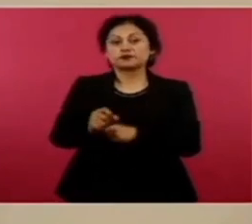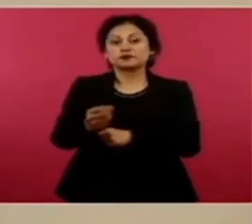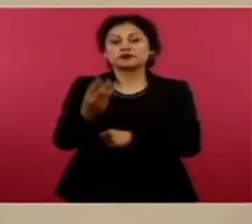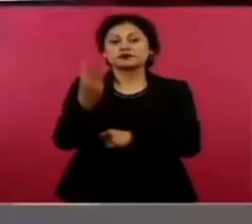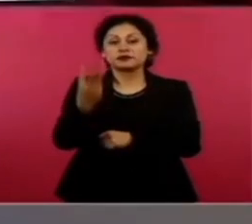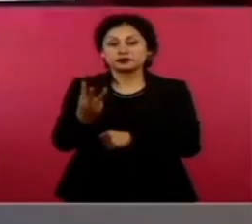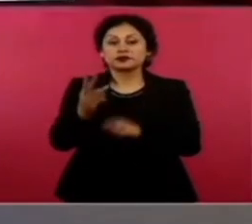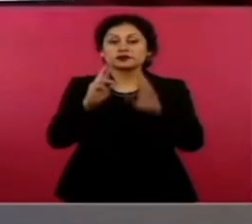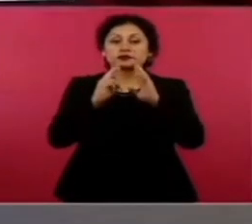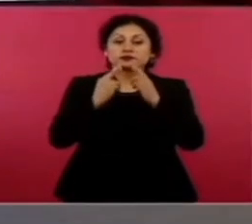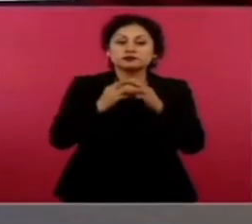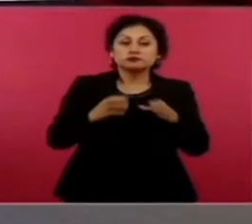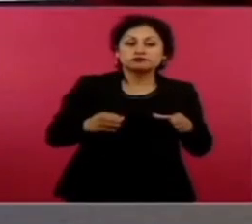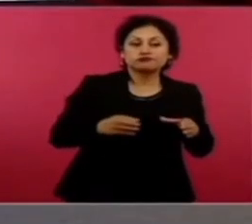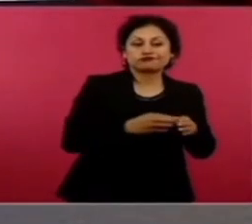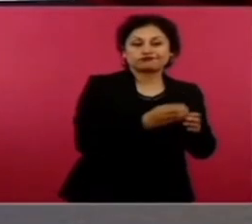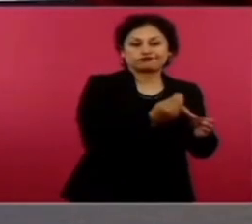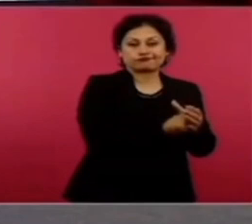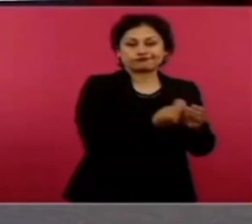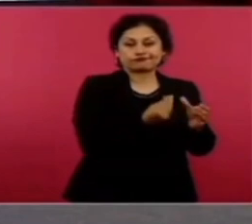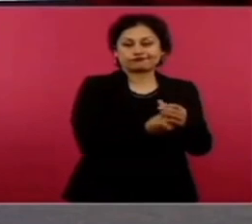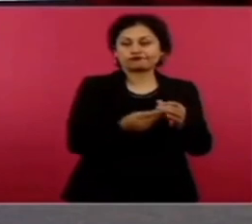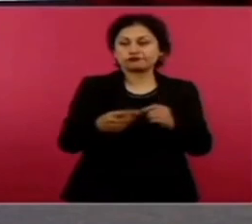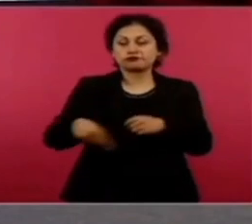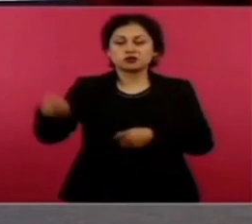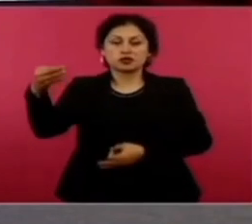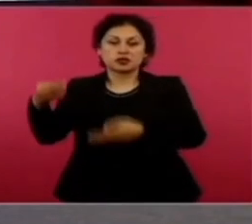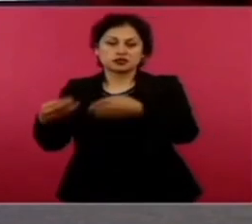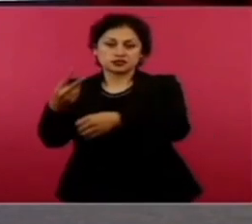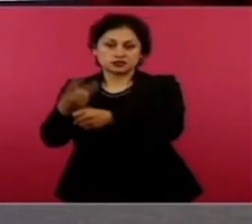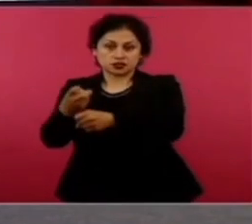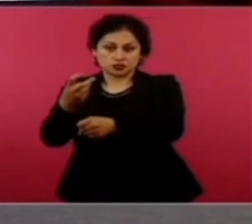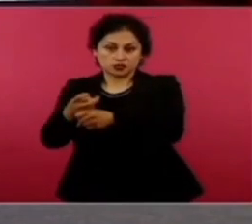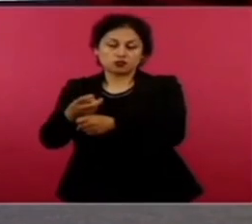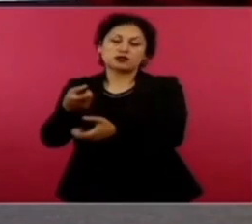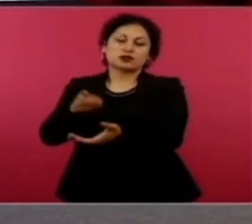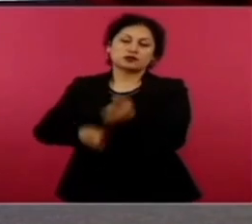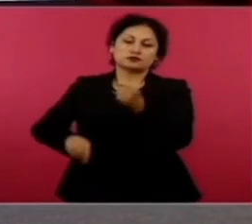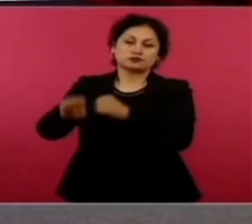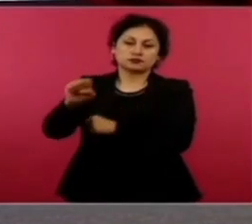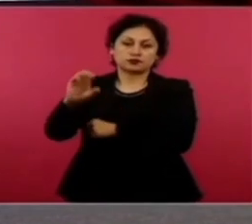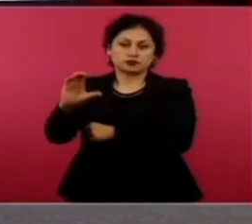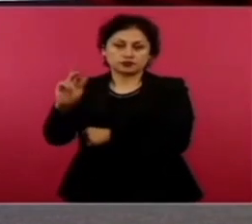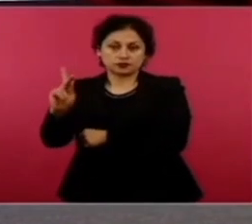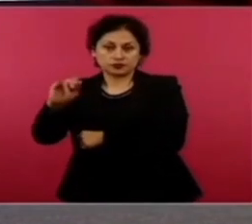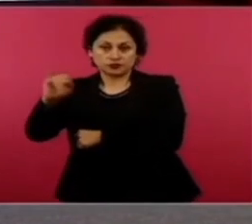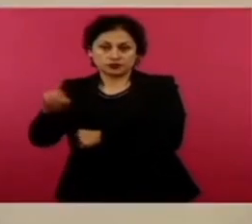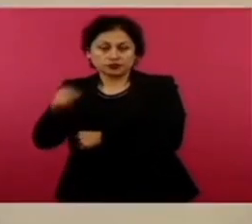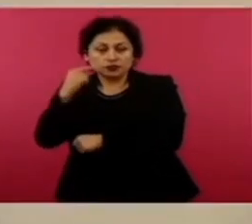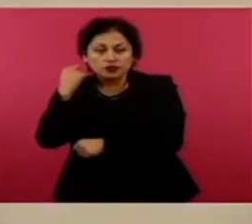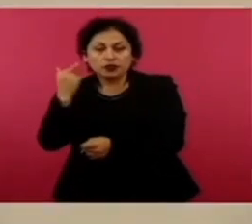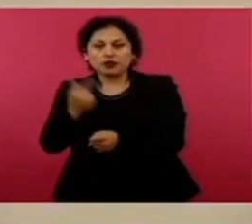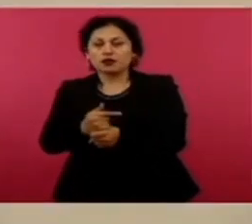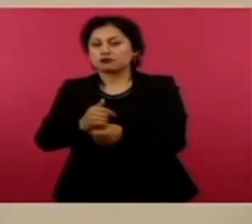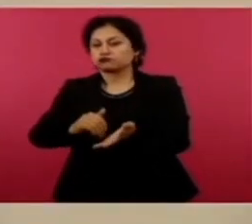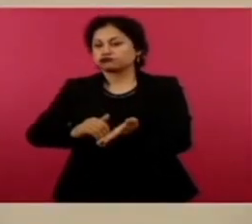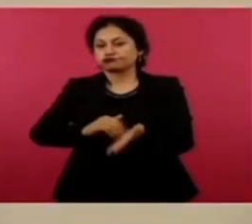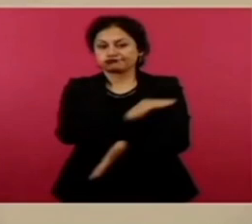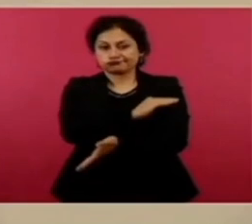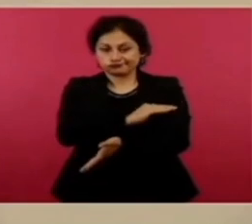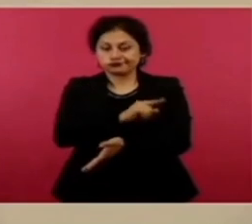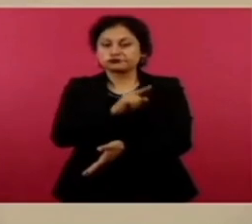esta red. Adelante. El siguiente caso es el juez Gustavo Alfonso Ramírez Sequera,